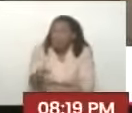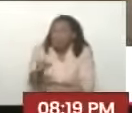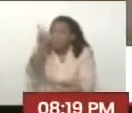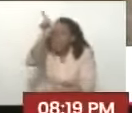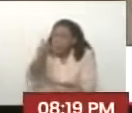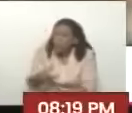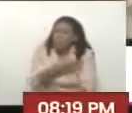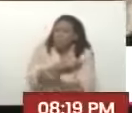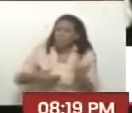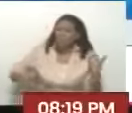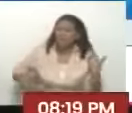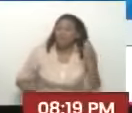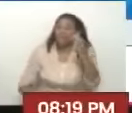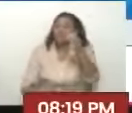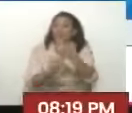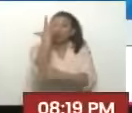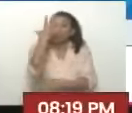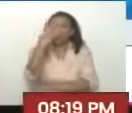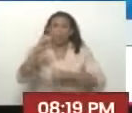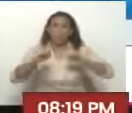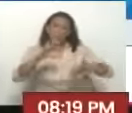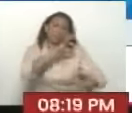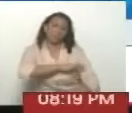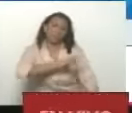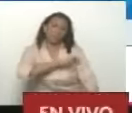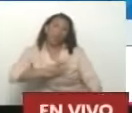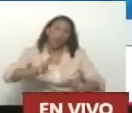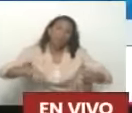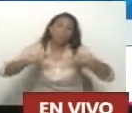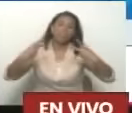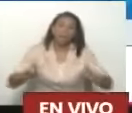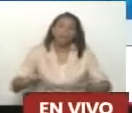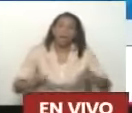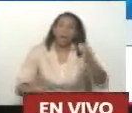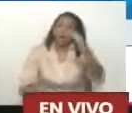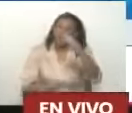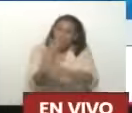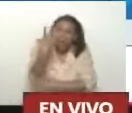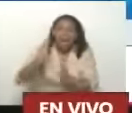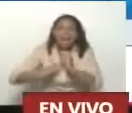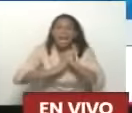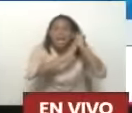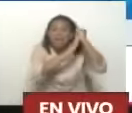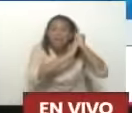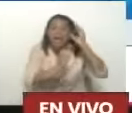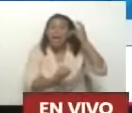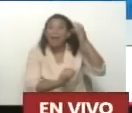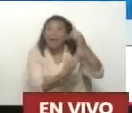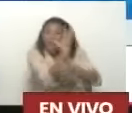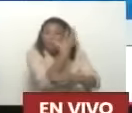Es un fundador Es el líder fundador El líder creador